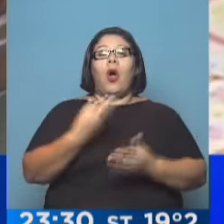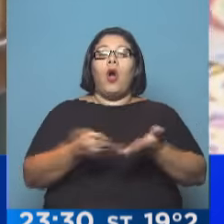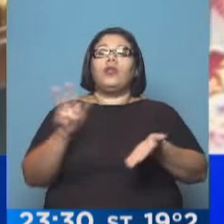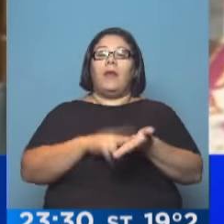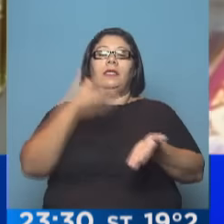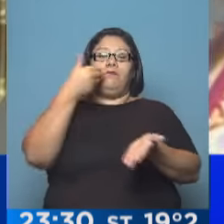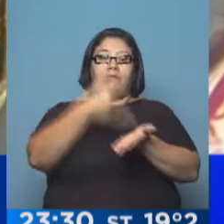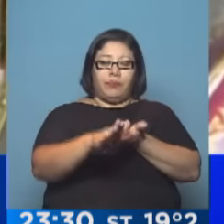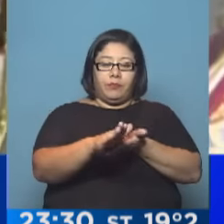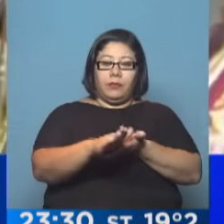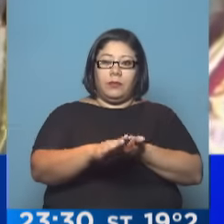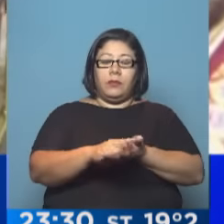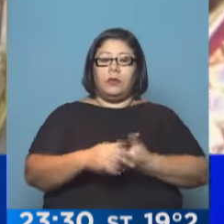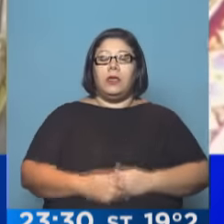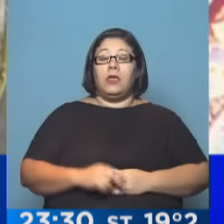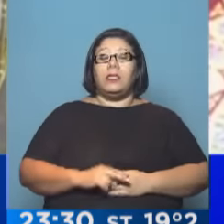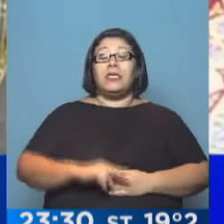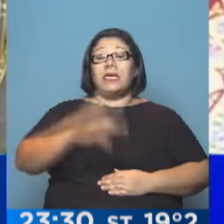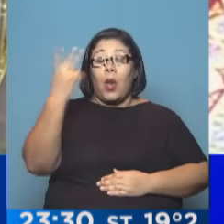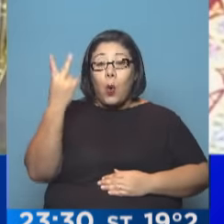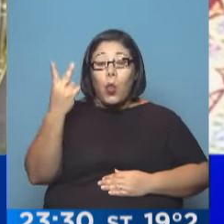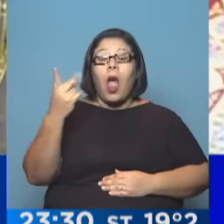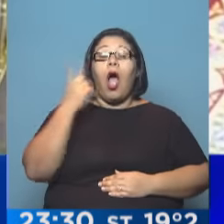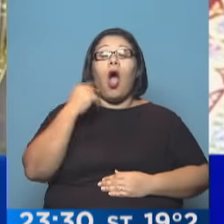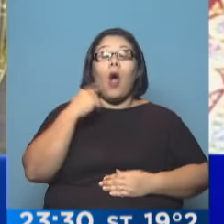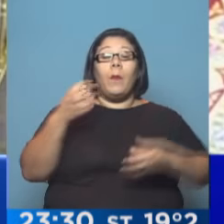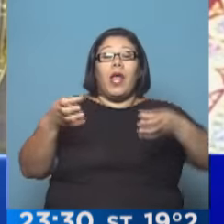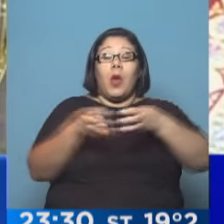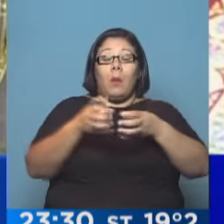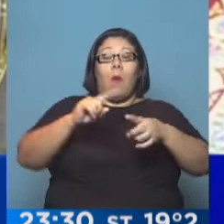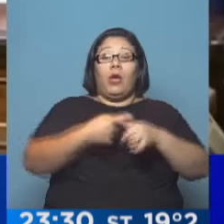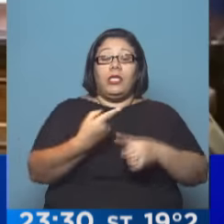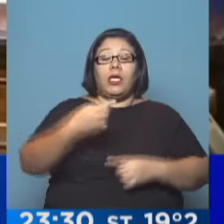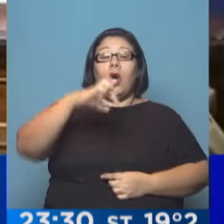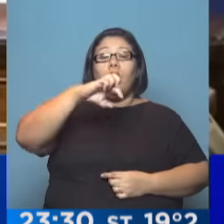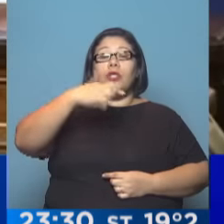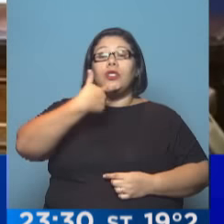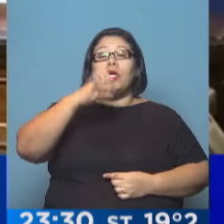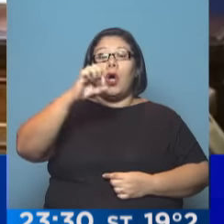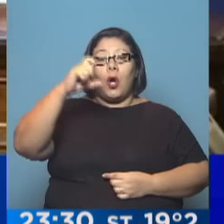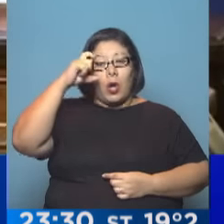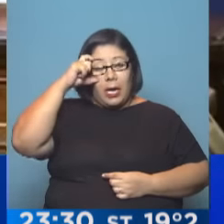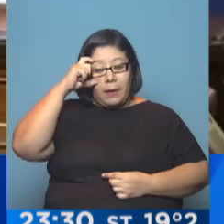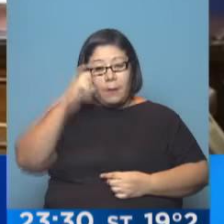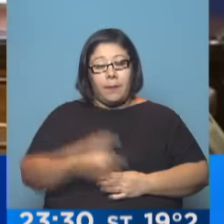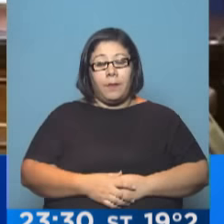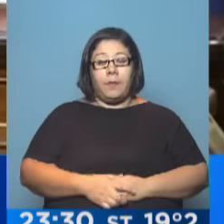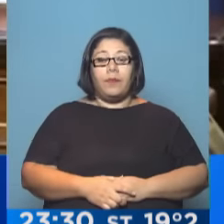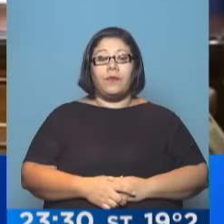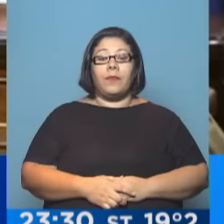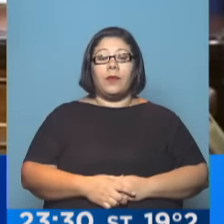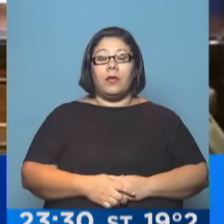Por segunda vez, el líder del PSOE no consiguió los votos para convertirse en el jefe del gobierno español en reemplazo de Mariano Rajoy.